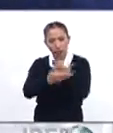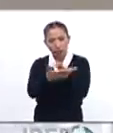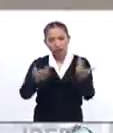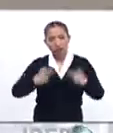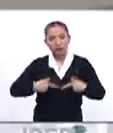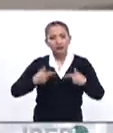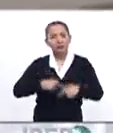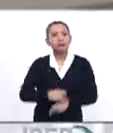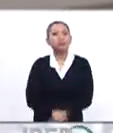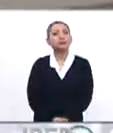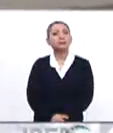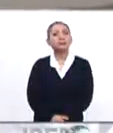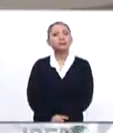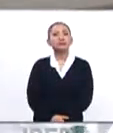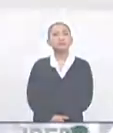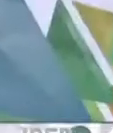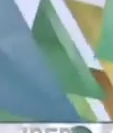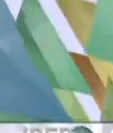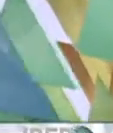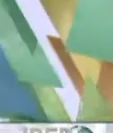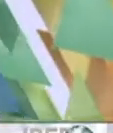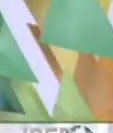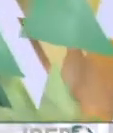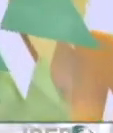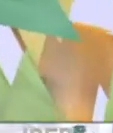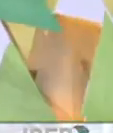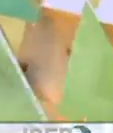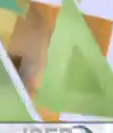y a toda su Gracias, Rina. Gracias.